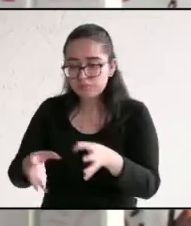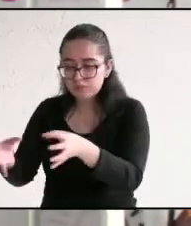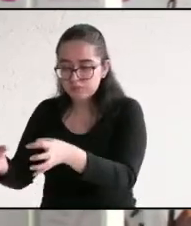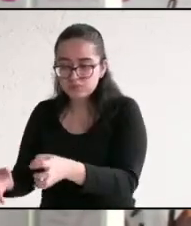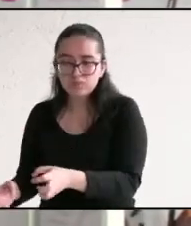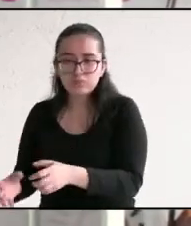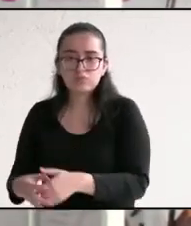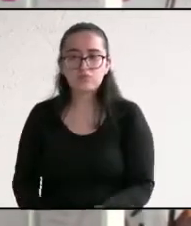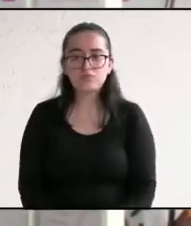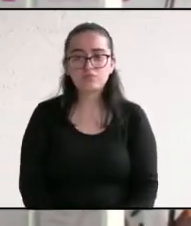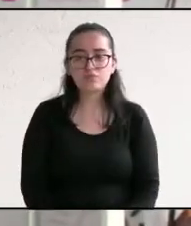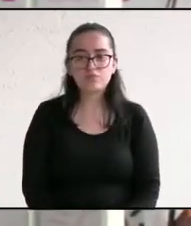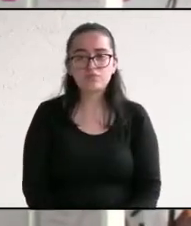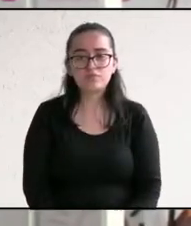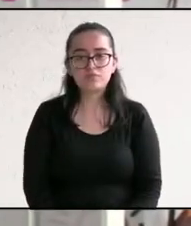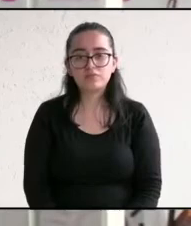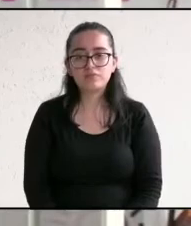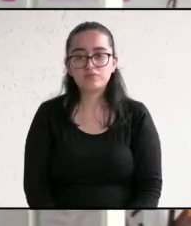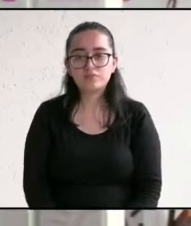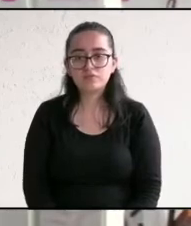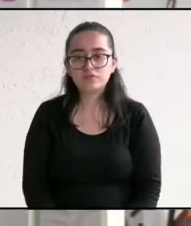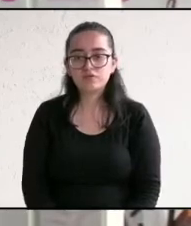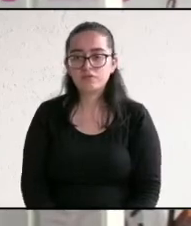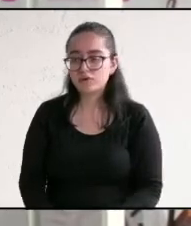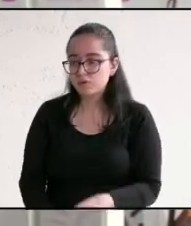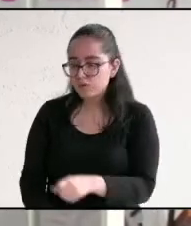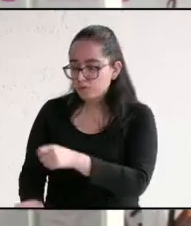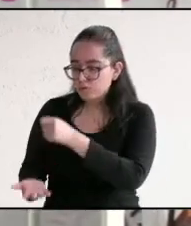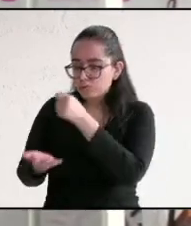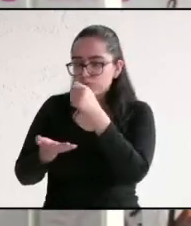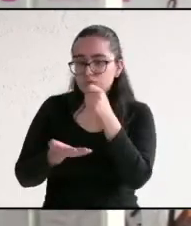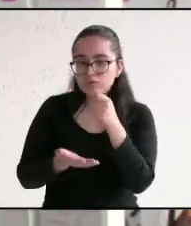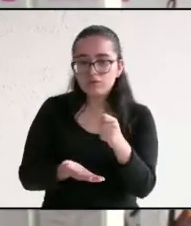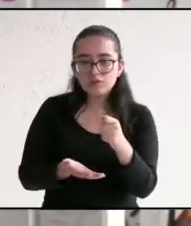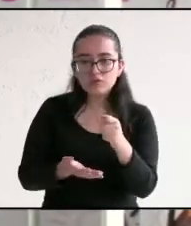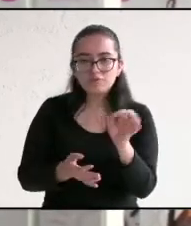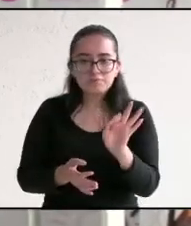de ella misma, obtener esos recursos para crear